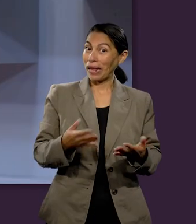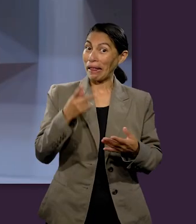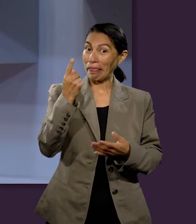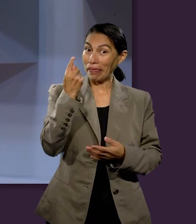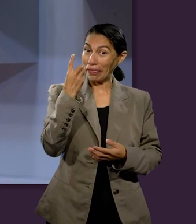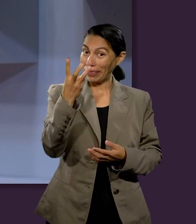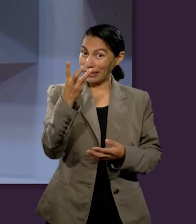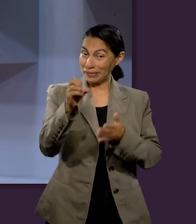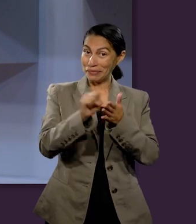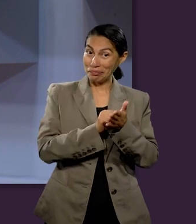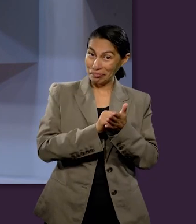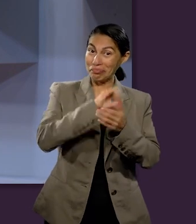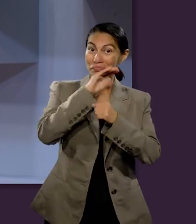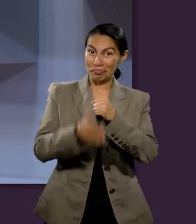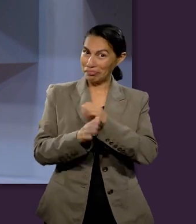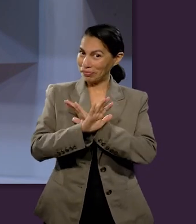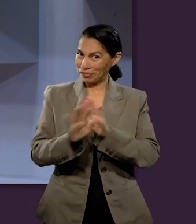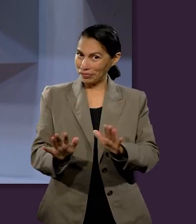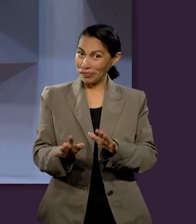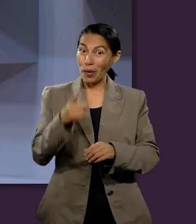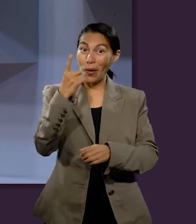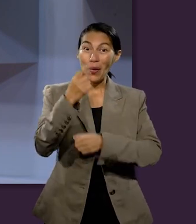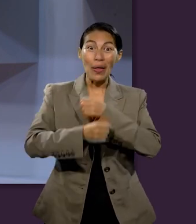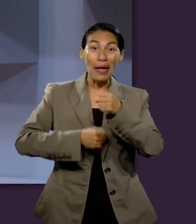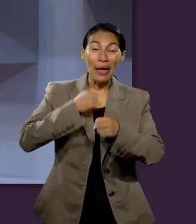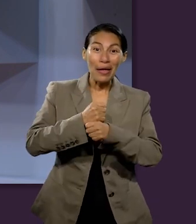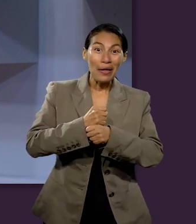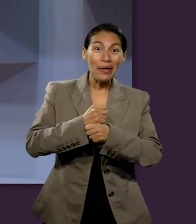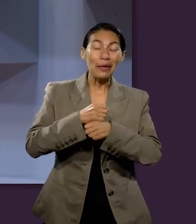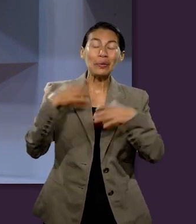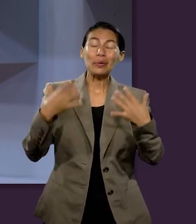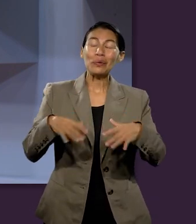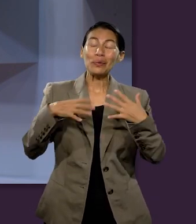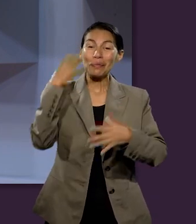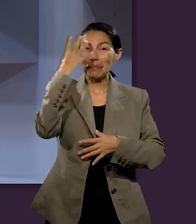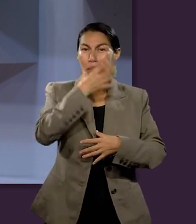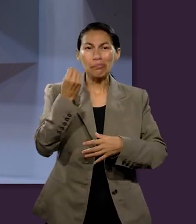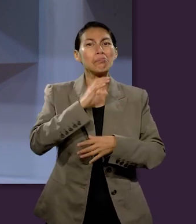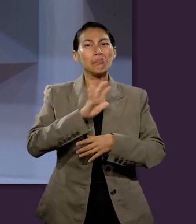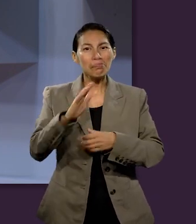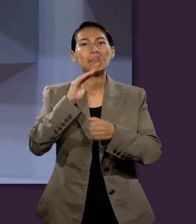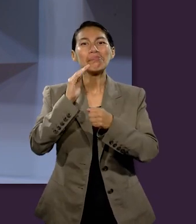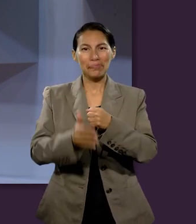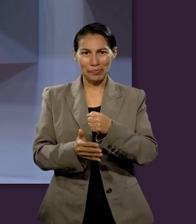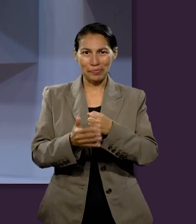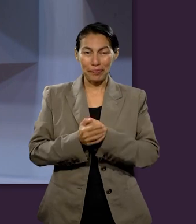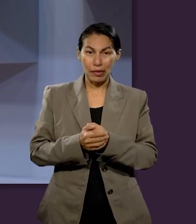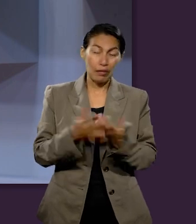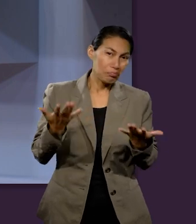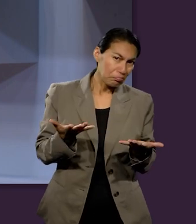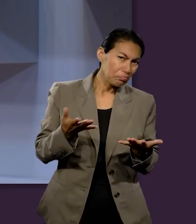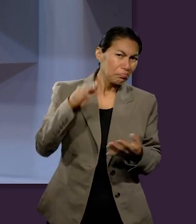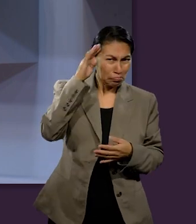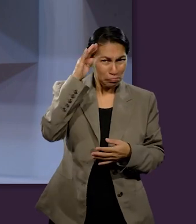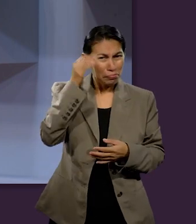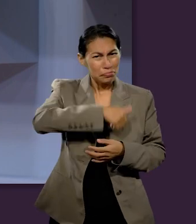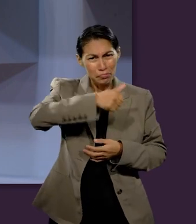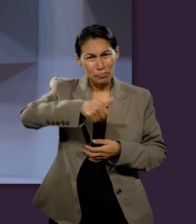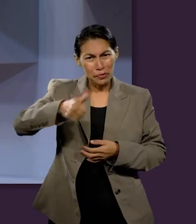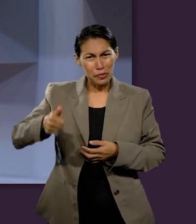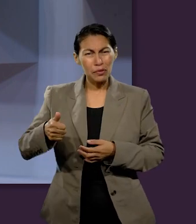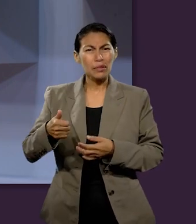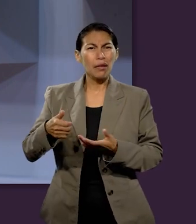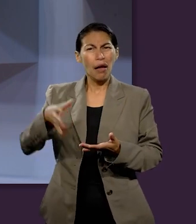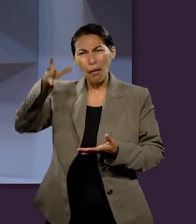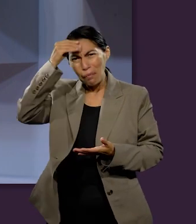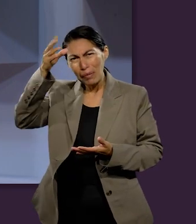Hemos llegado al final de un trimestre y un año espectaculares. Donde, sin duda alguna, hemos